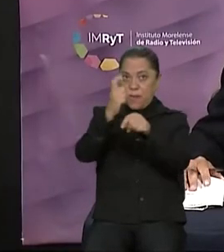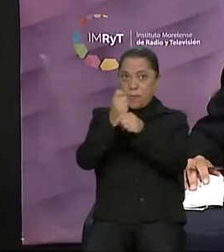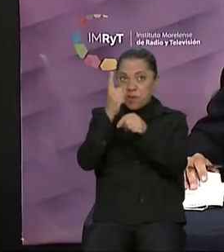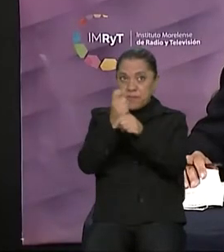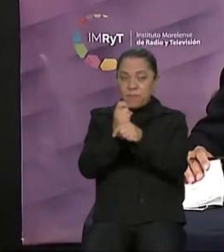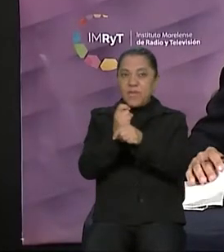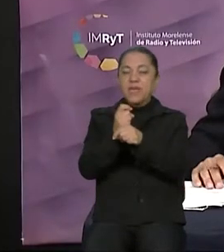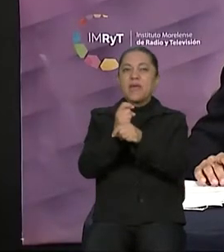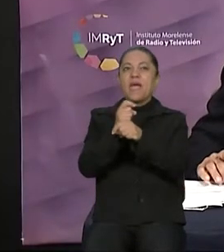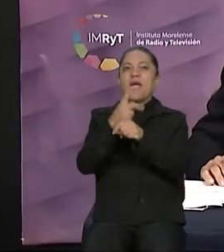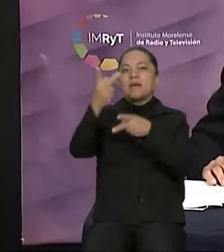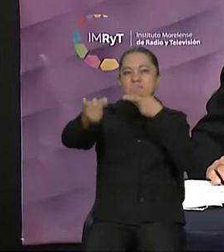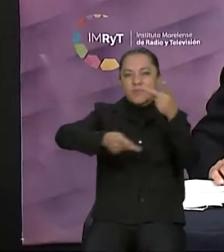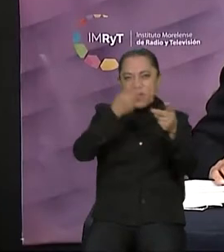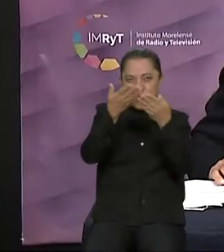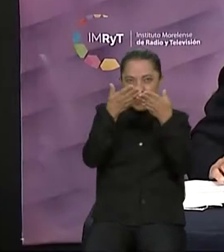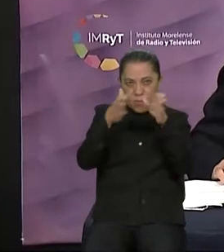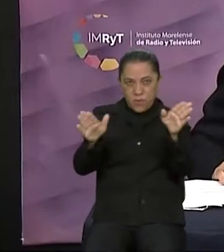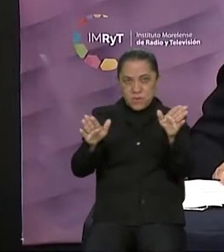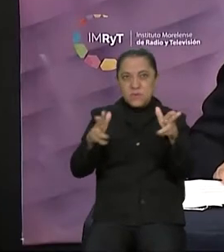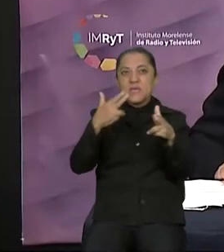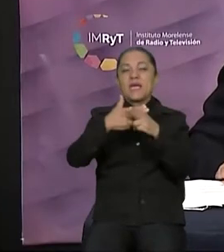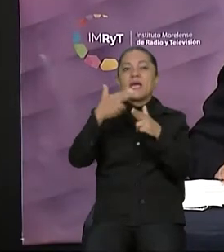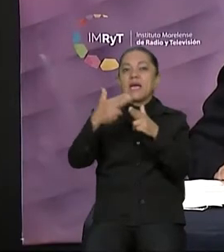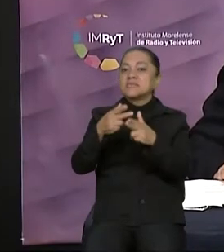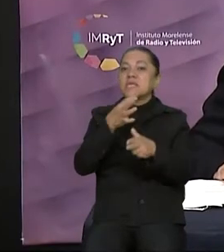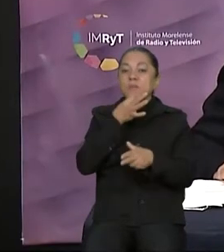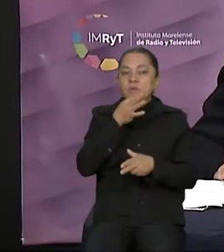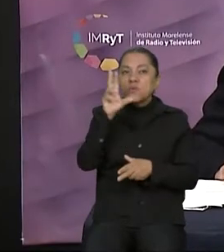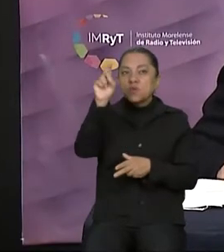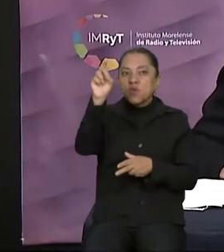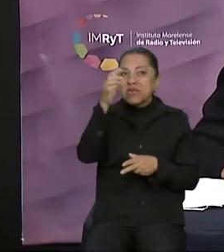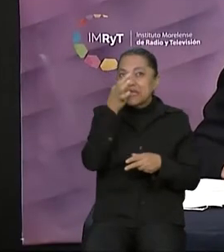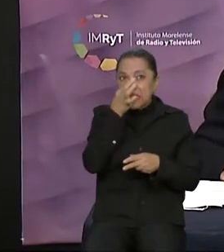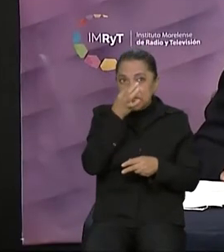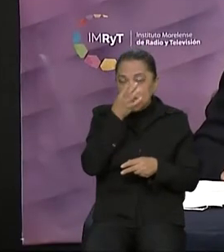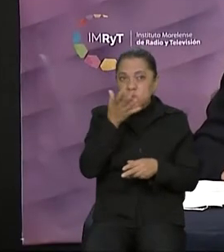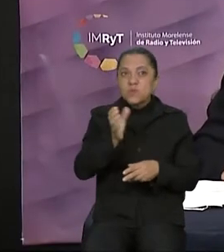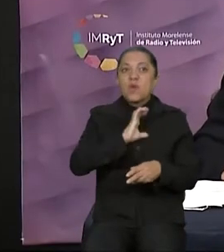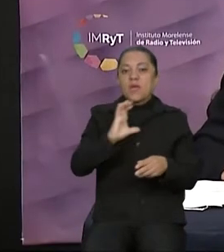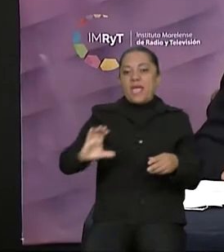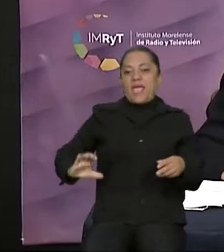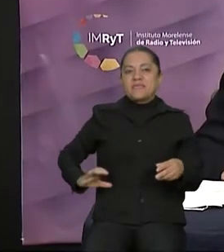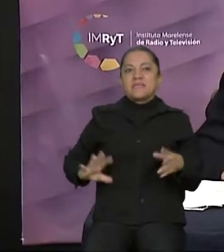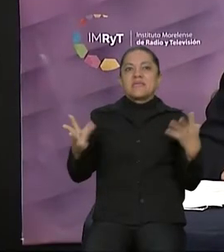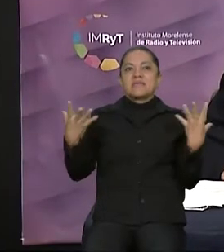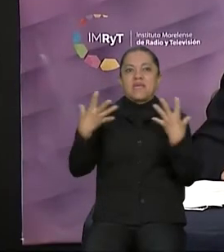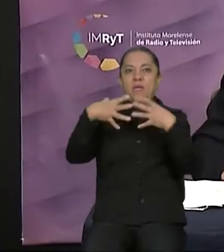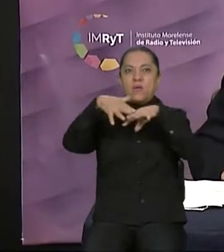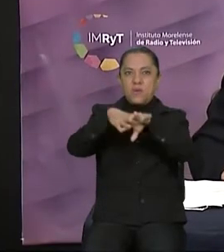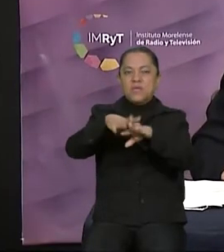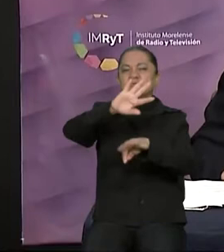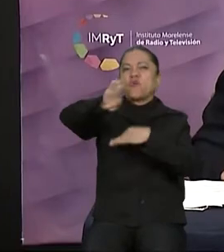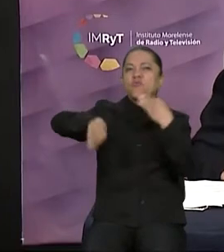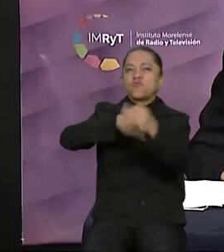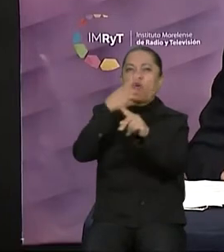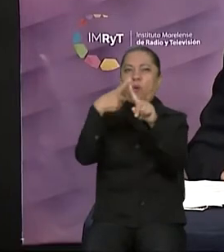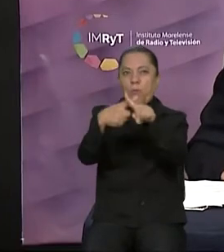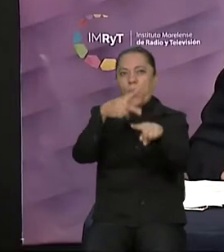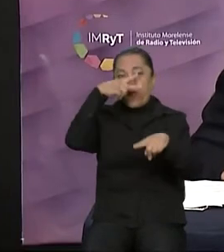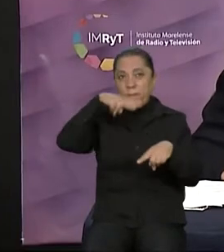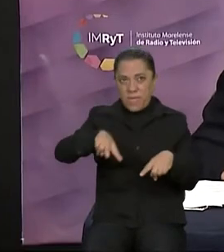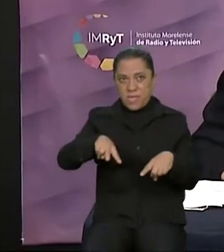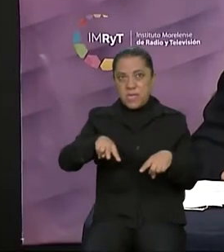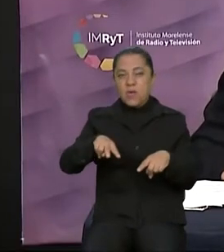apertura, hasta por un minuto con 30 segundos, la candidata de la coalición Todos por México, integrada por los partidos